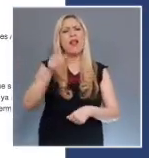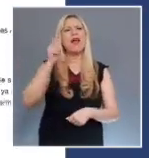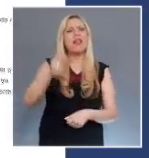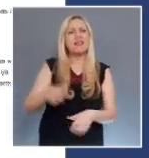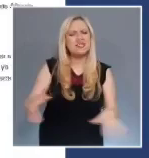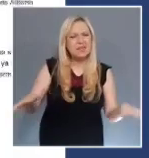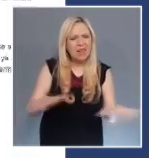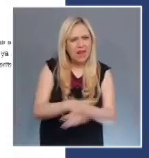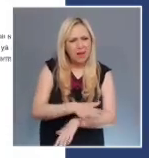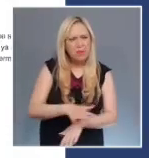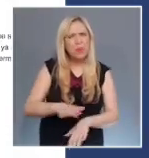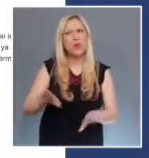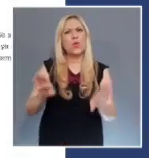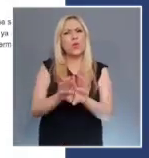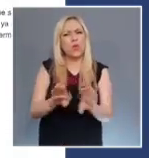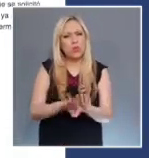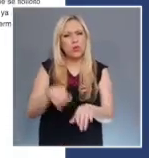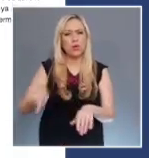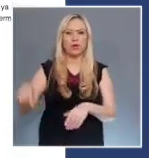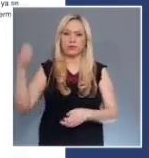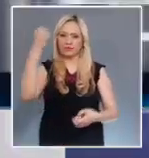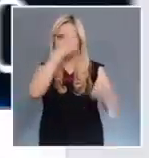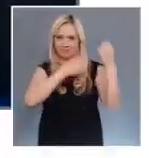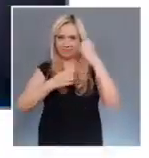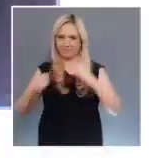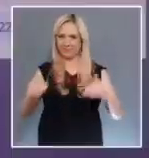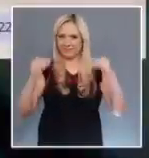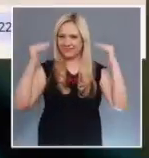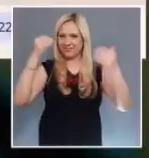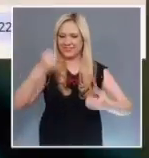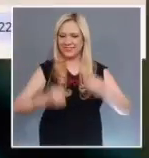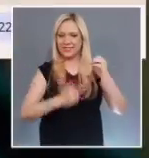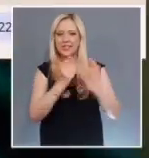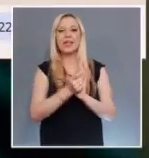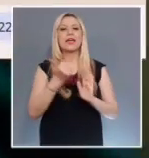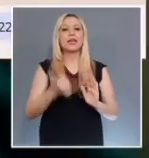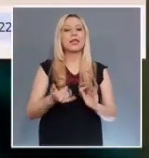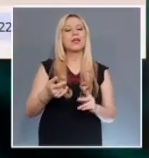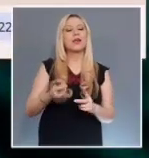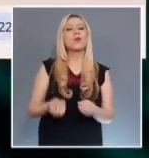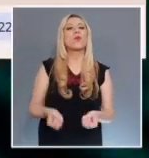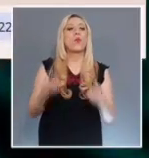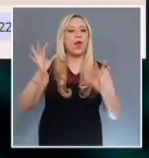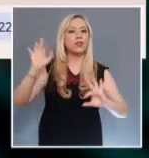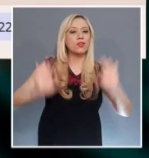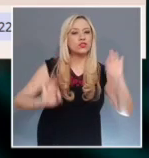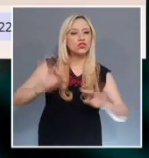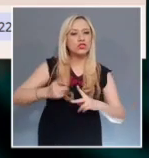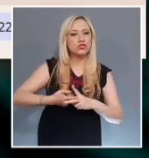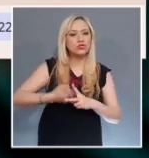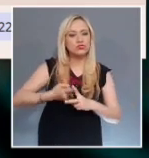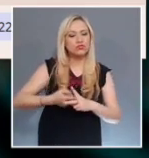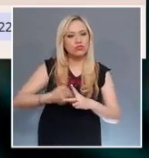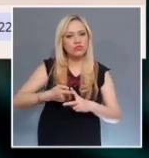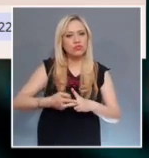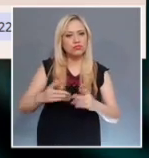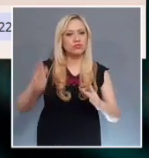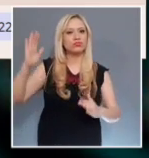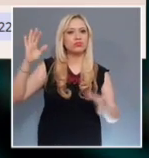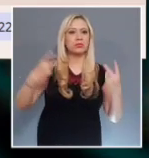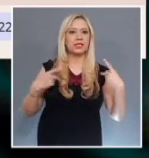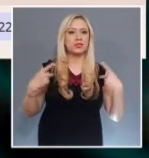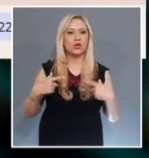realiza la Corte, además de datos estadísticos. El primero de los decretos fue publicado el 27 de diciembre de